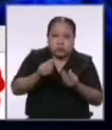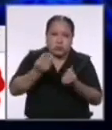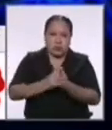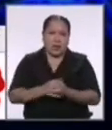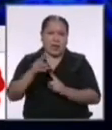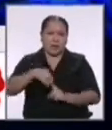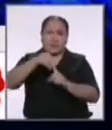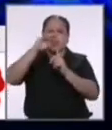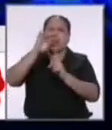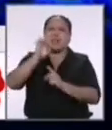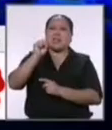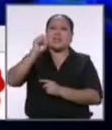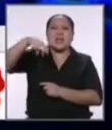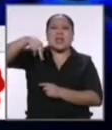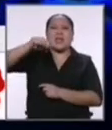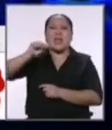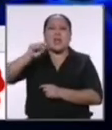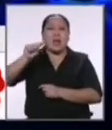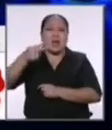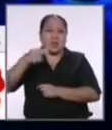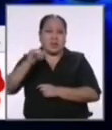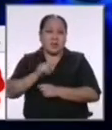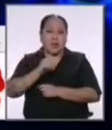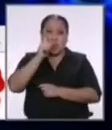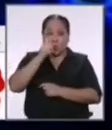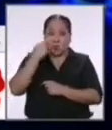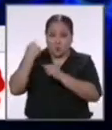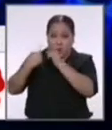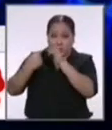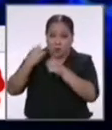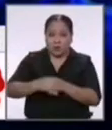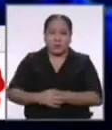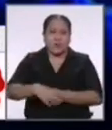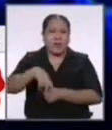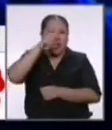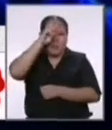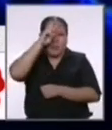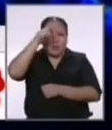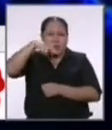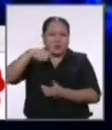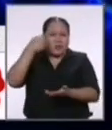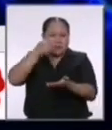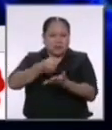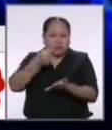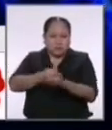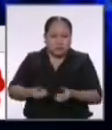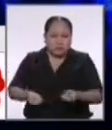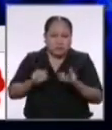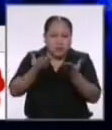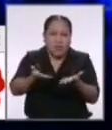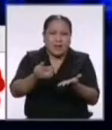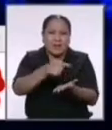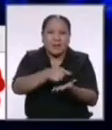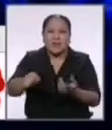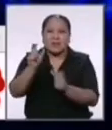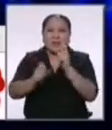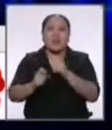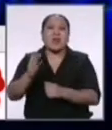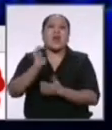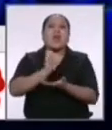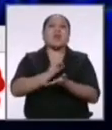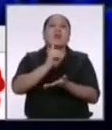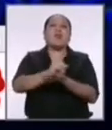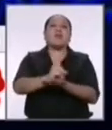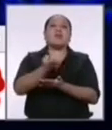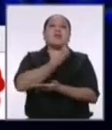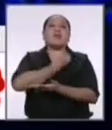cenati en una sola generación el Perú tiene que invertir mucho más en lo mejor que tiene su gente educación pública